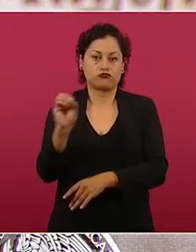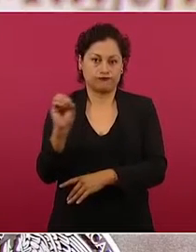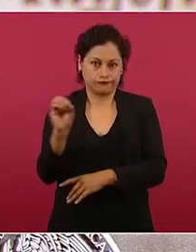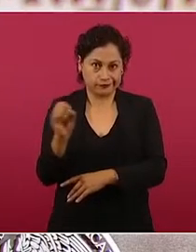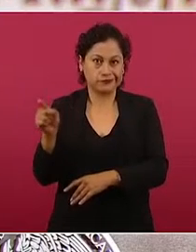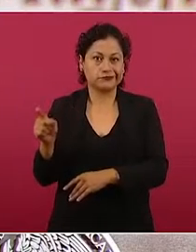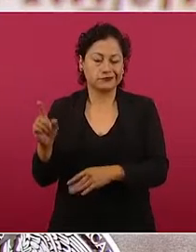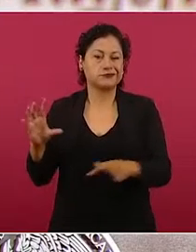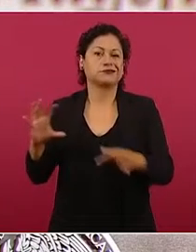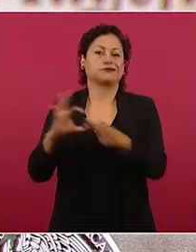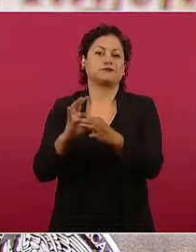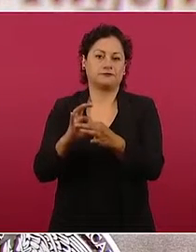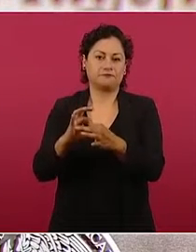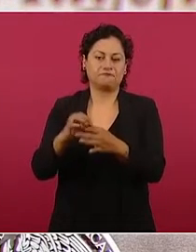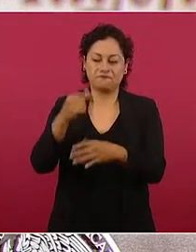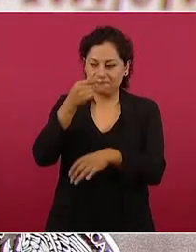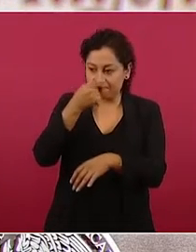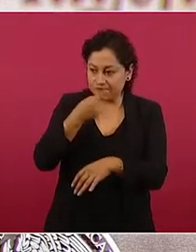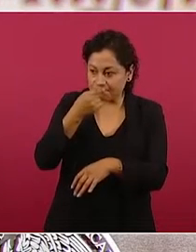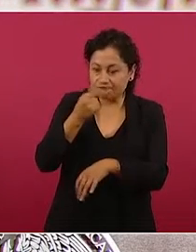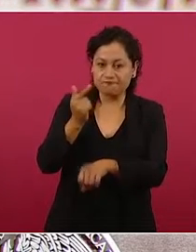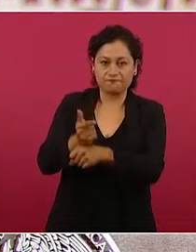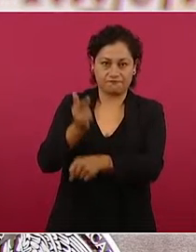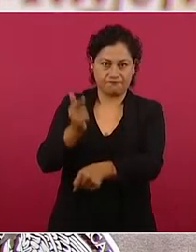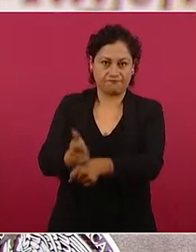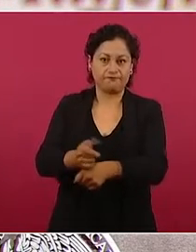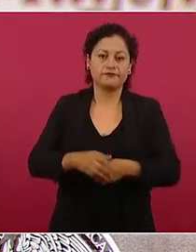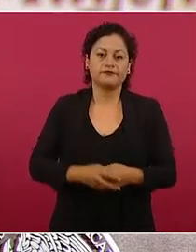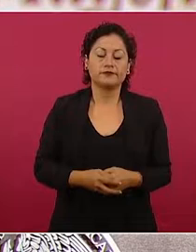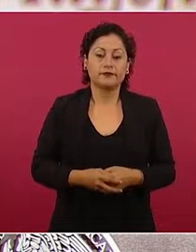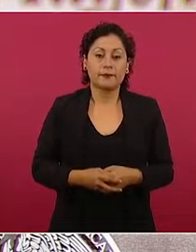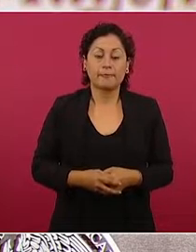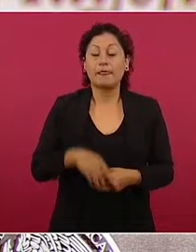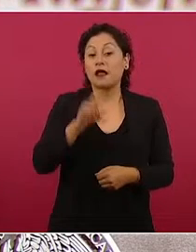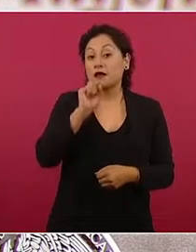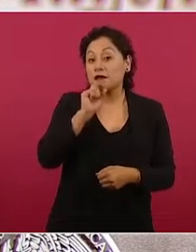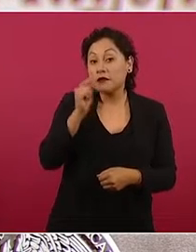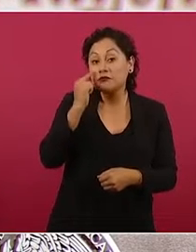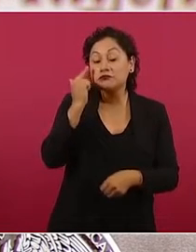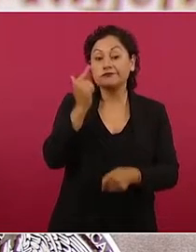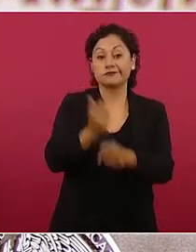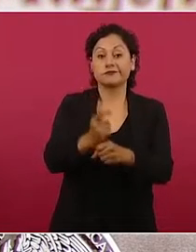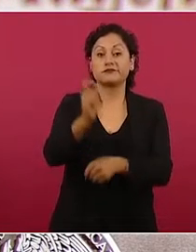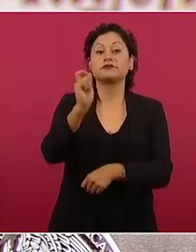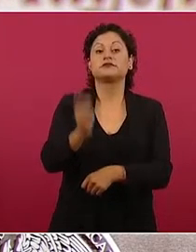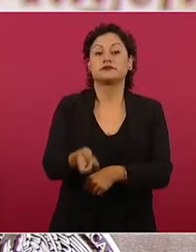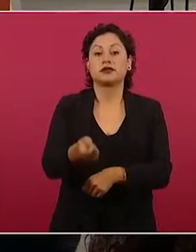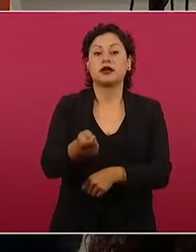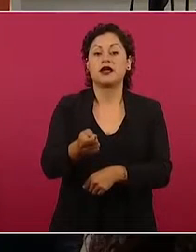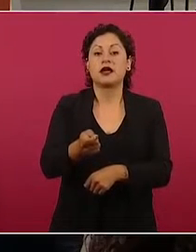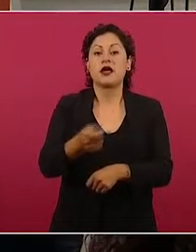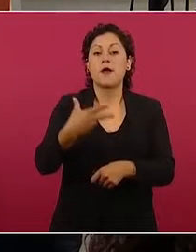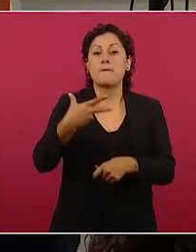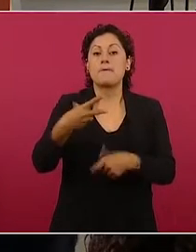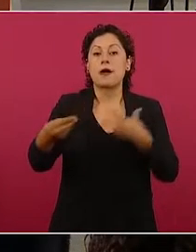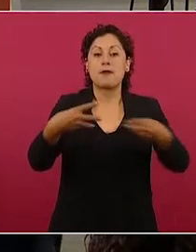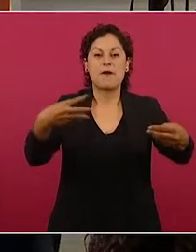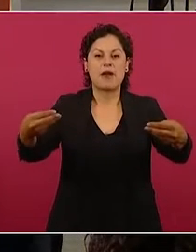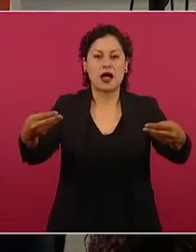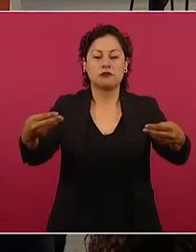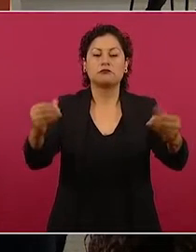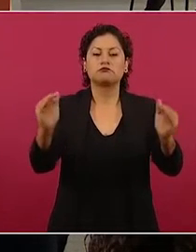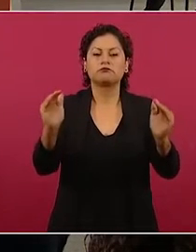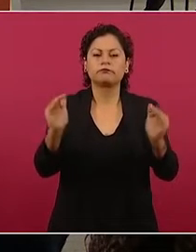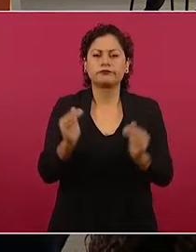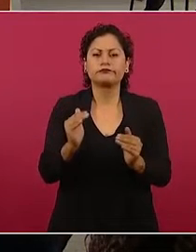pero es el comportamiento que vemos ahora. Adicionalmente vemos que el crecimiento de la epidemia es más lento de lo que